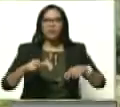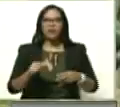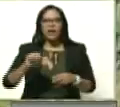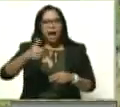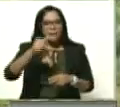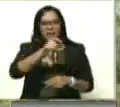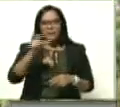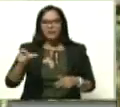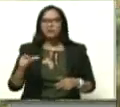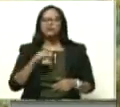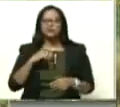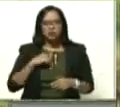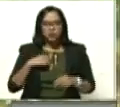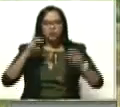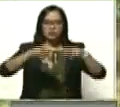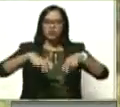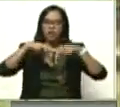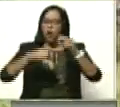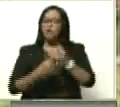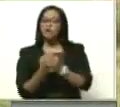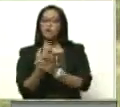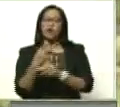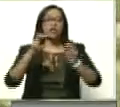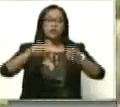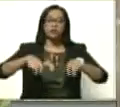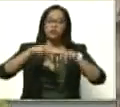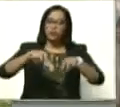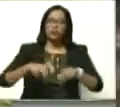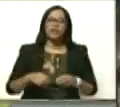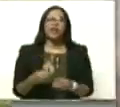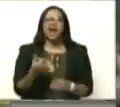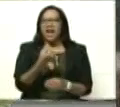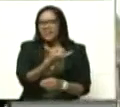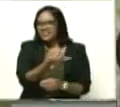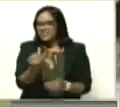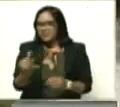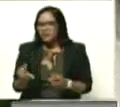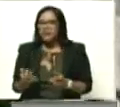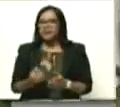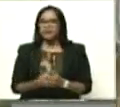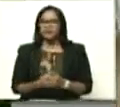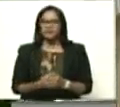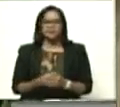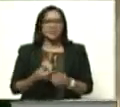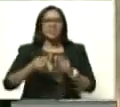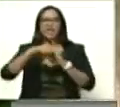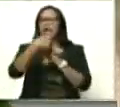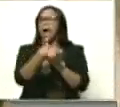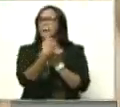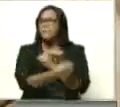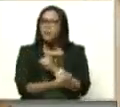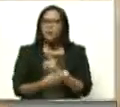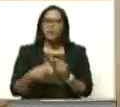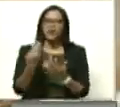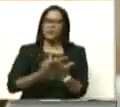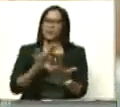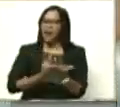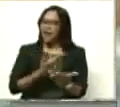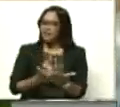agricultores, floricultores. Hay diversidad de cultivos aquí, desde el cambur, el plátano,